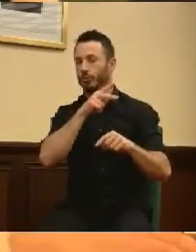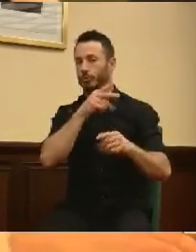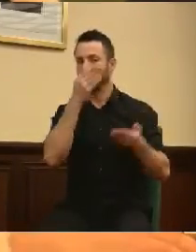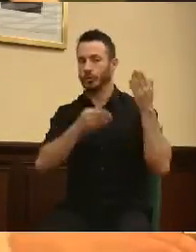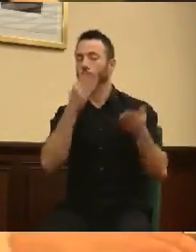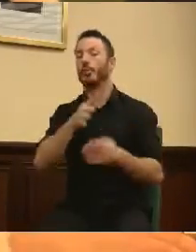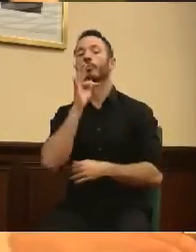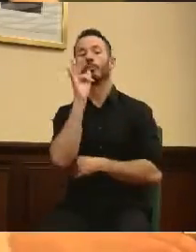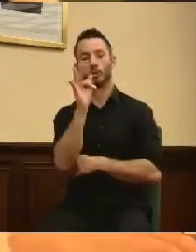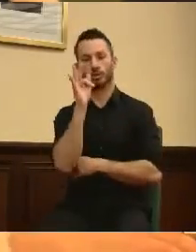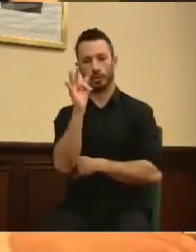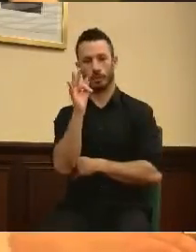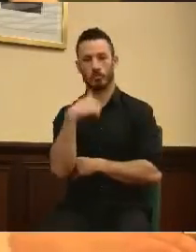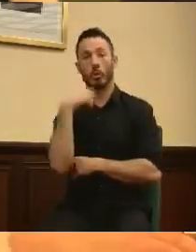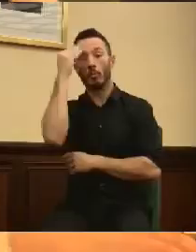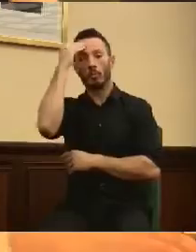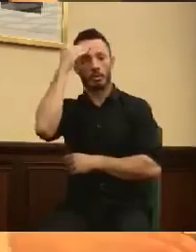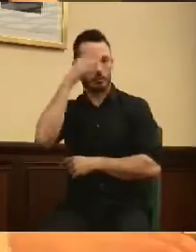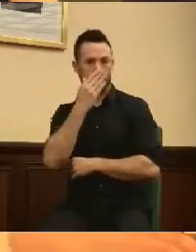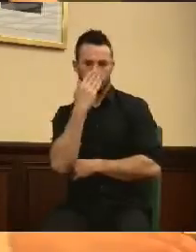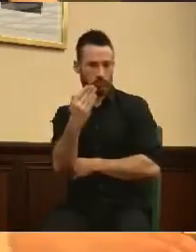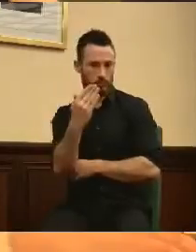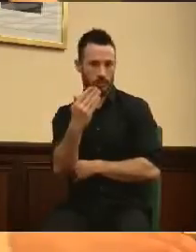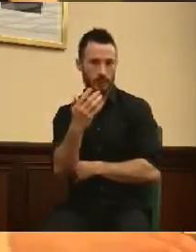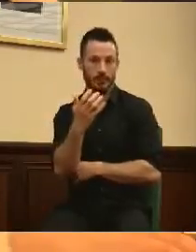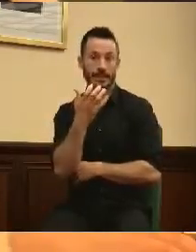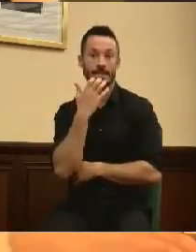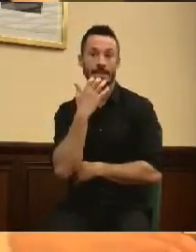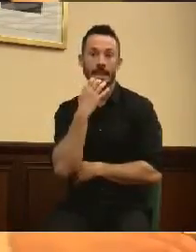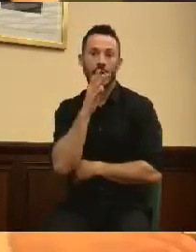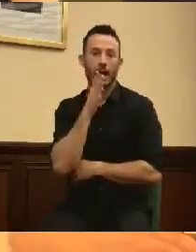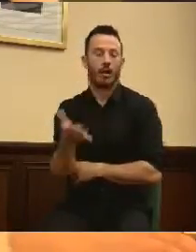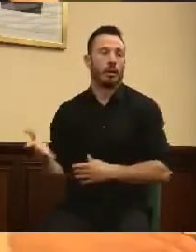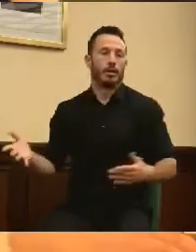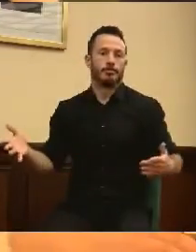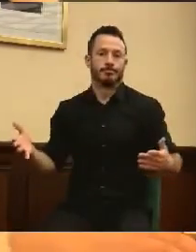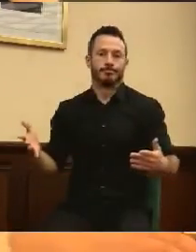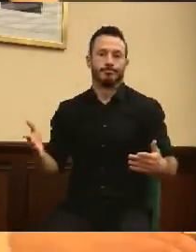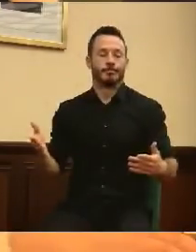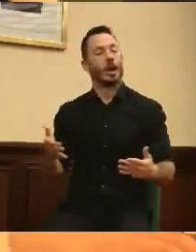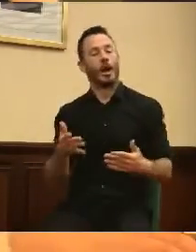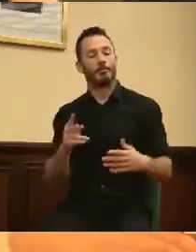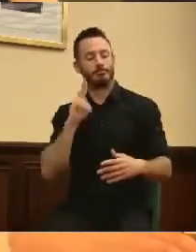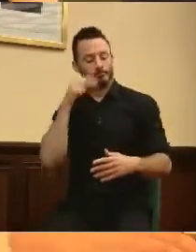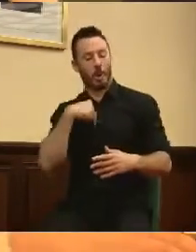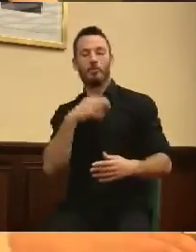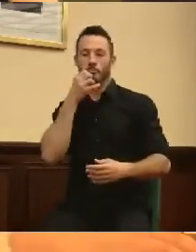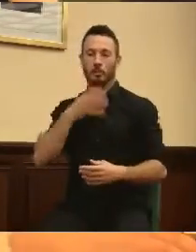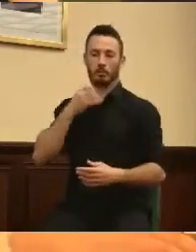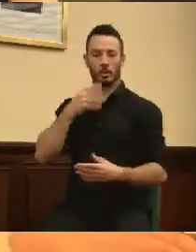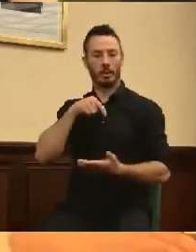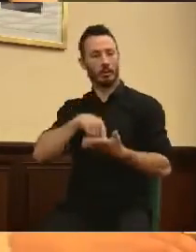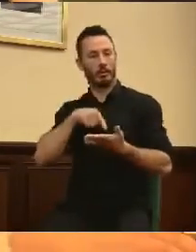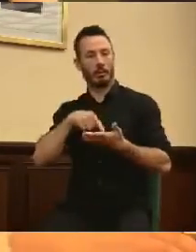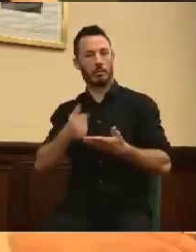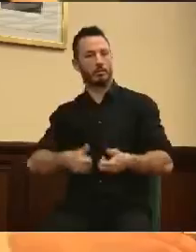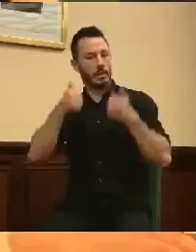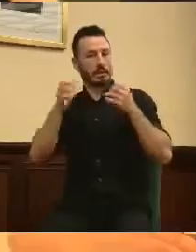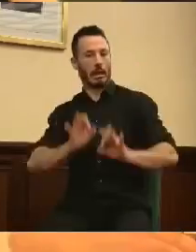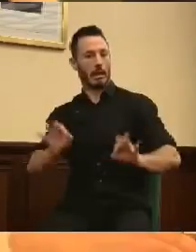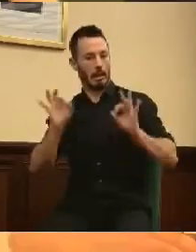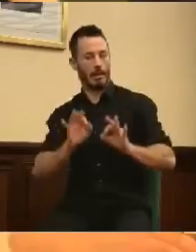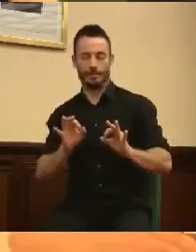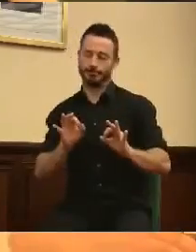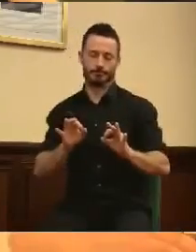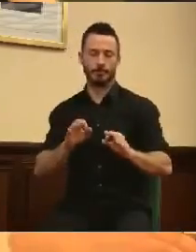Pero creo con toda sinceridad que haríamos mal si cayésemos en la autocomplacencia y no nos exigiésemos más. Porque